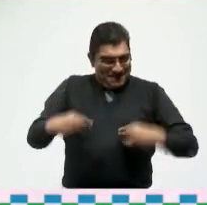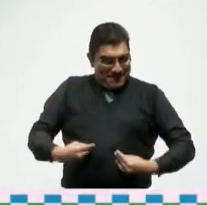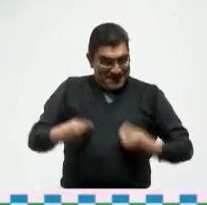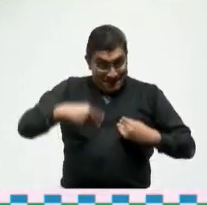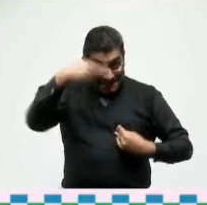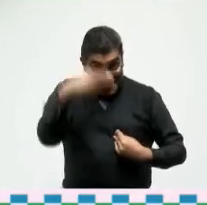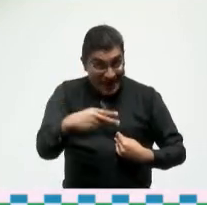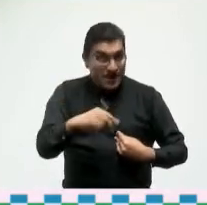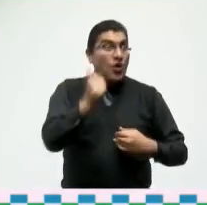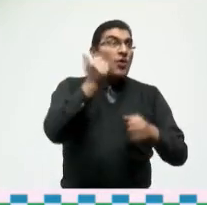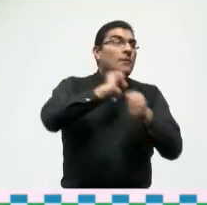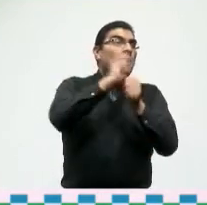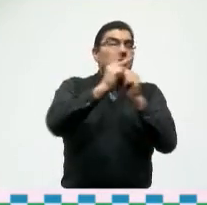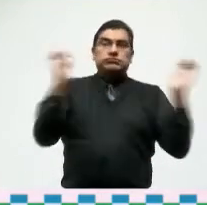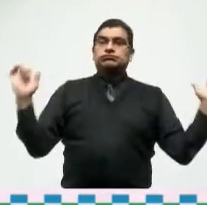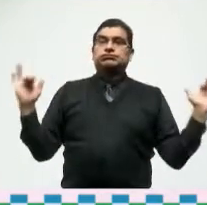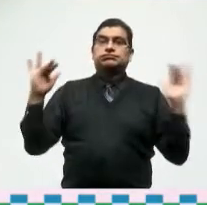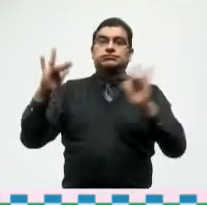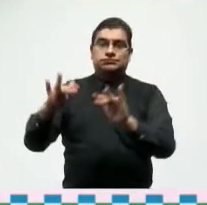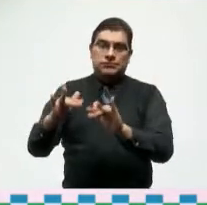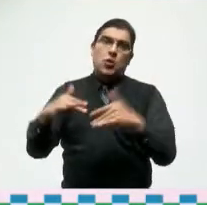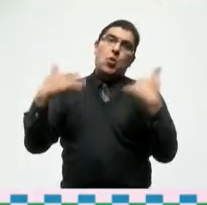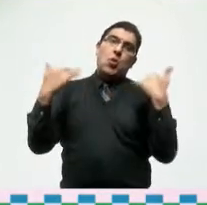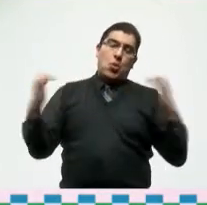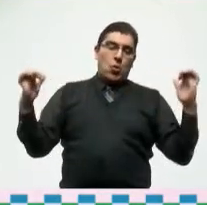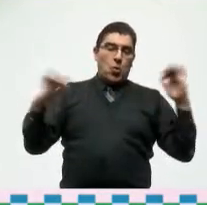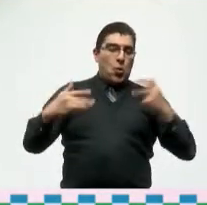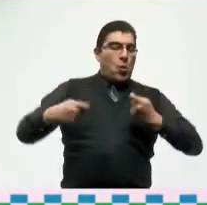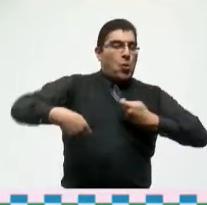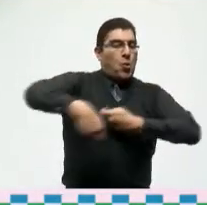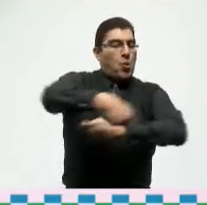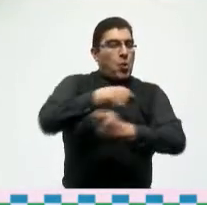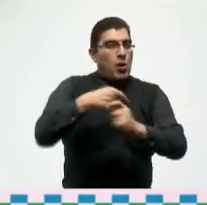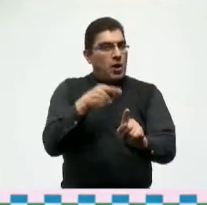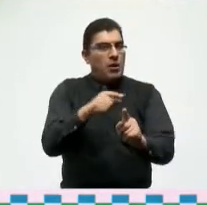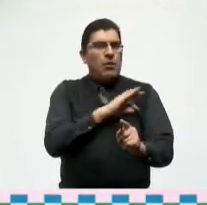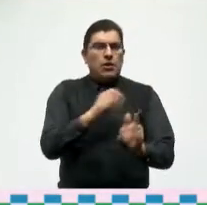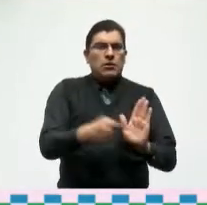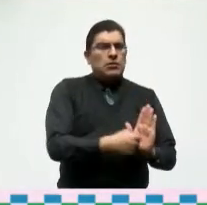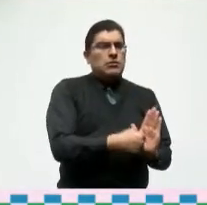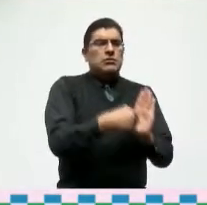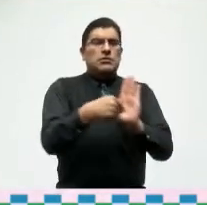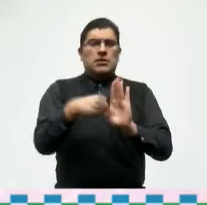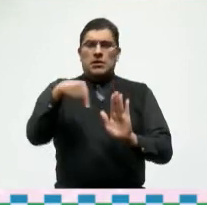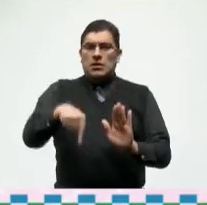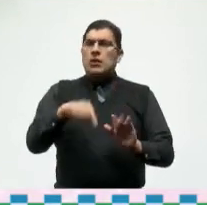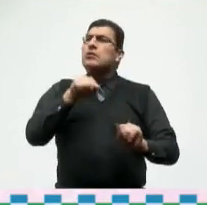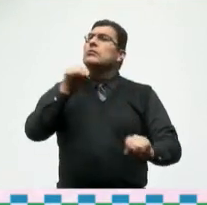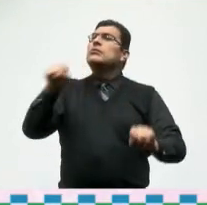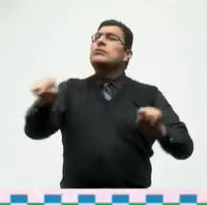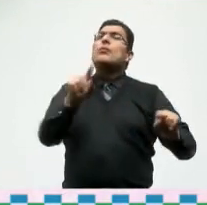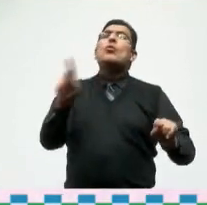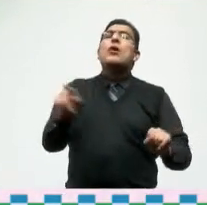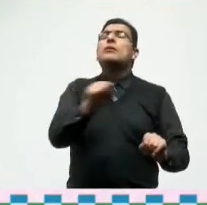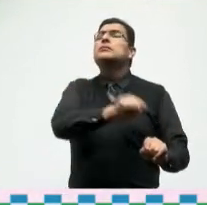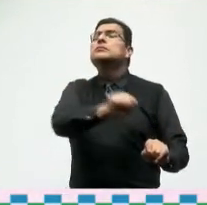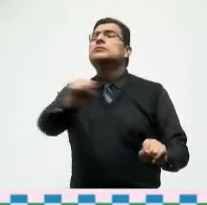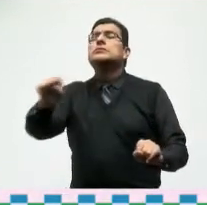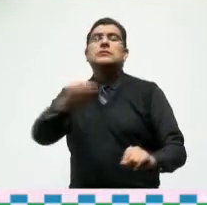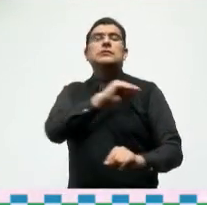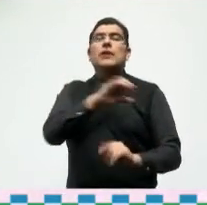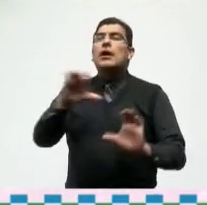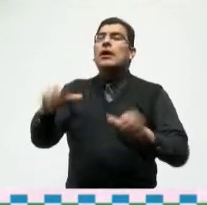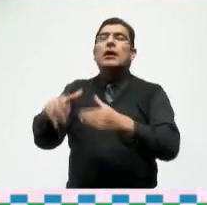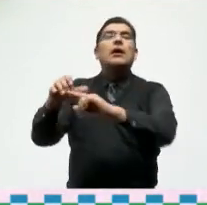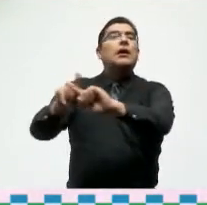este encuentro nos brinda la oportunidad de mostrar la oferta de las comunidades y el trabajo